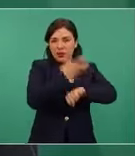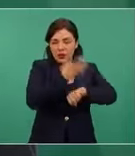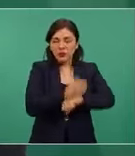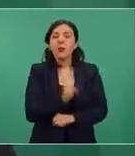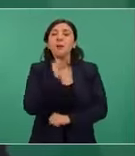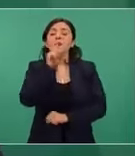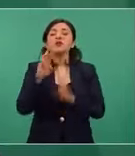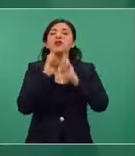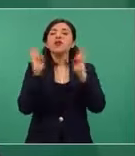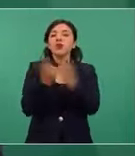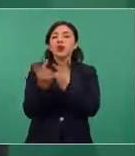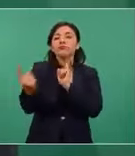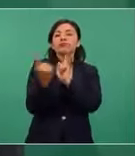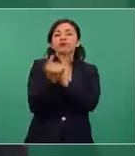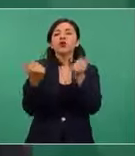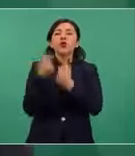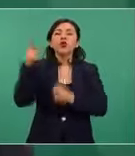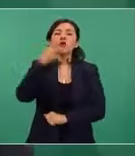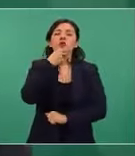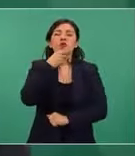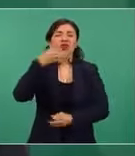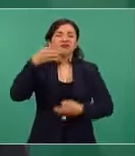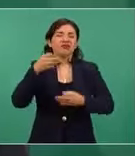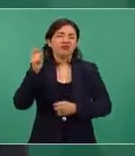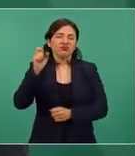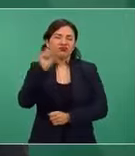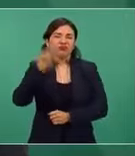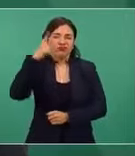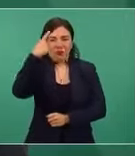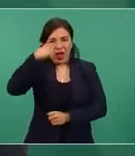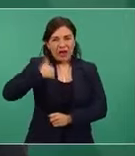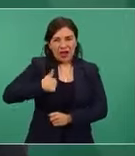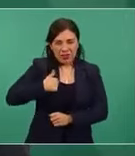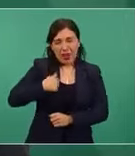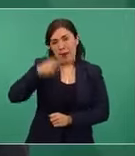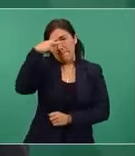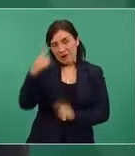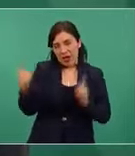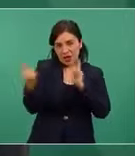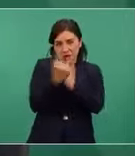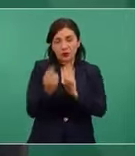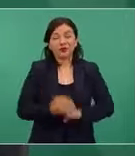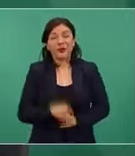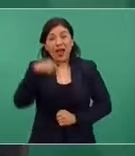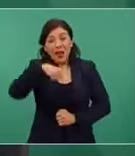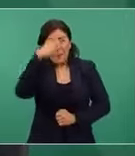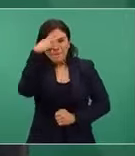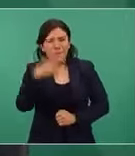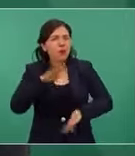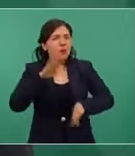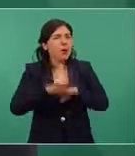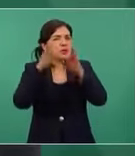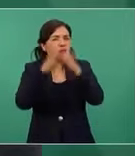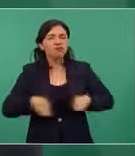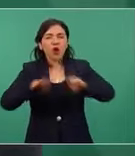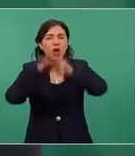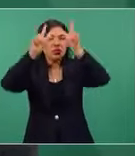Obrador, el primer ministro Trudeau. Para México, los temas principales,